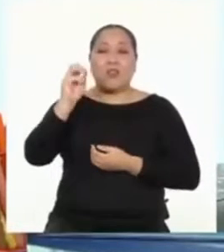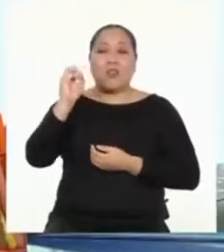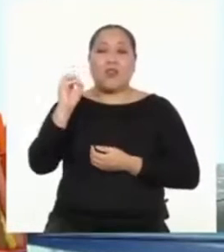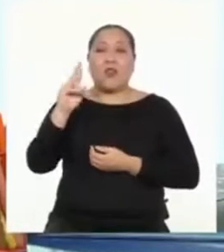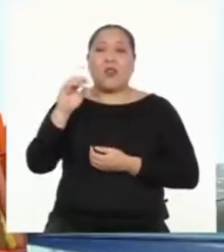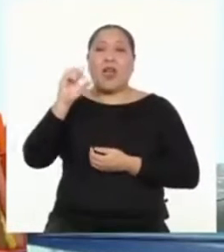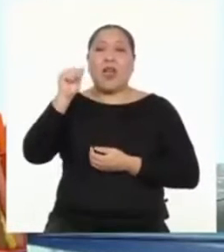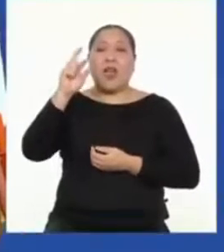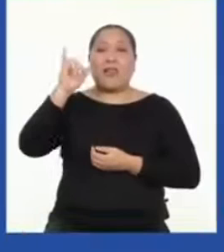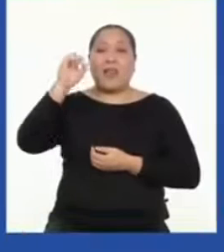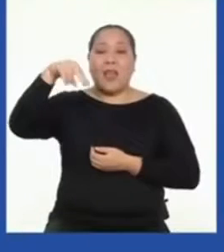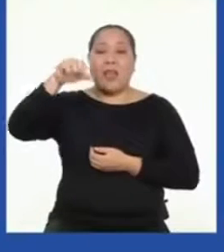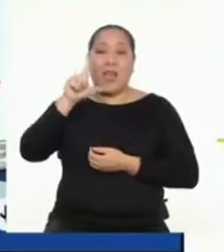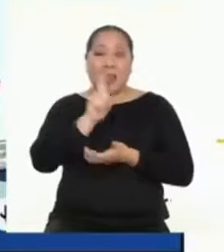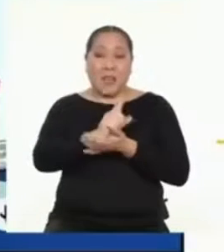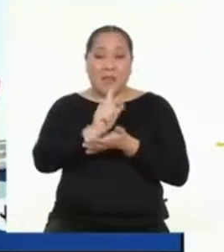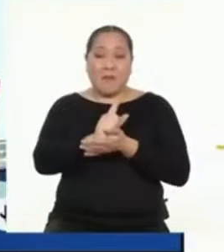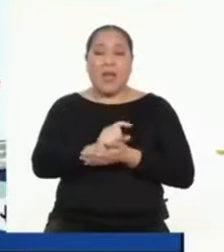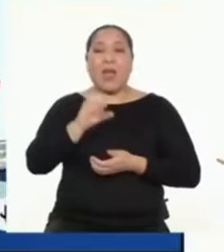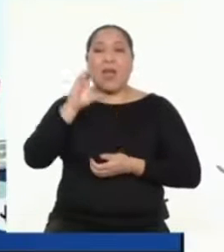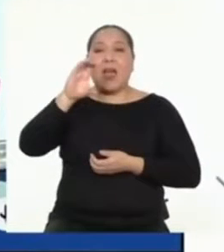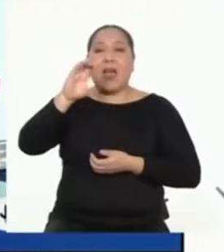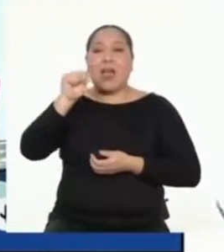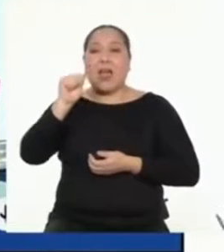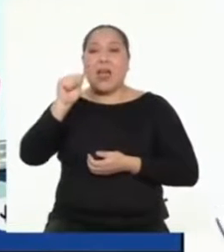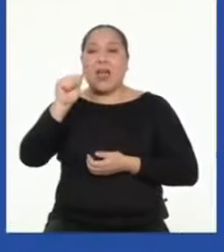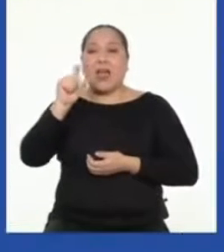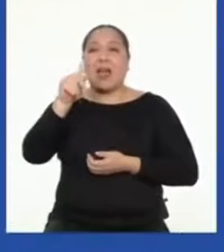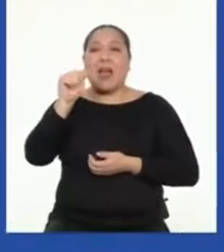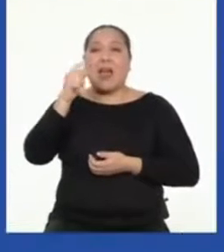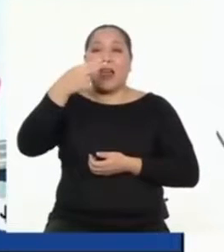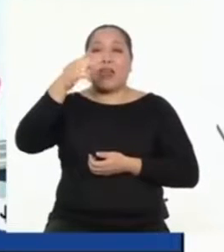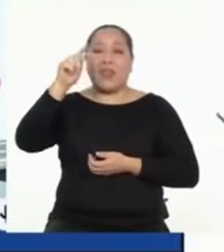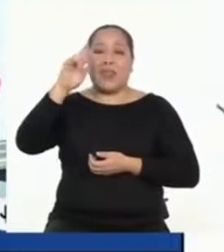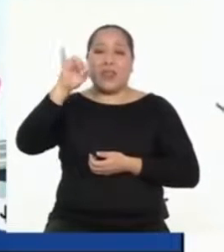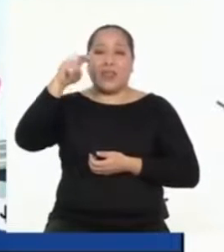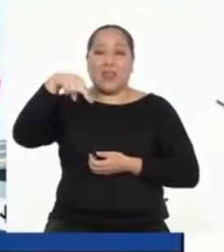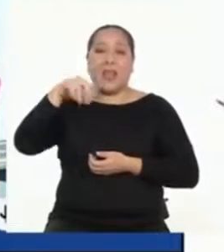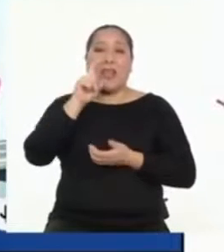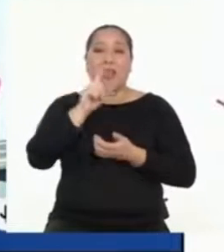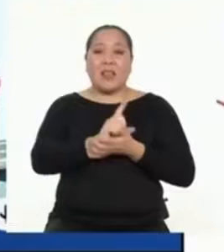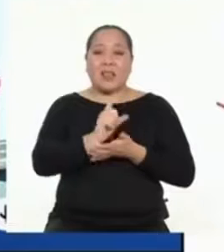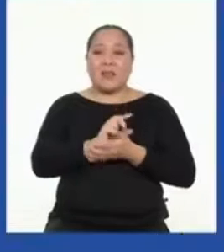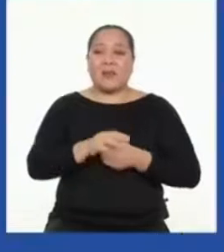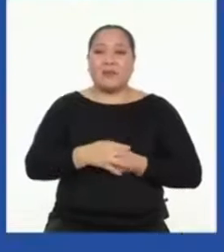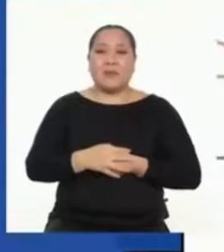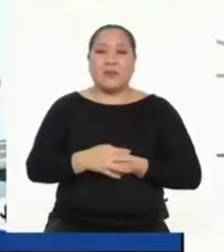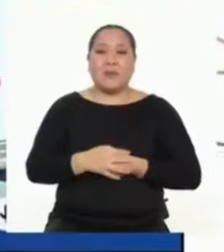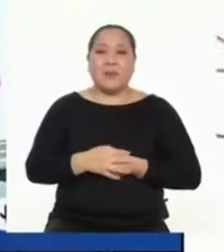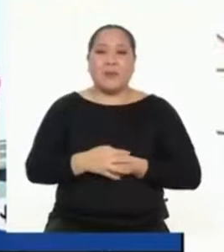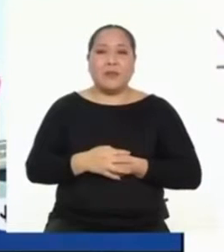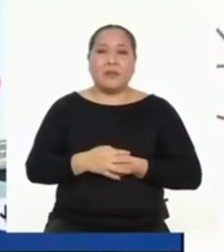Lima y Caterin de Arequipa. Hola chicas y chicos, bienvenidos. Vamos con la primera pregunta.